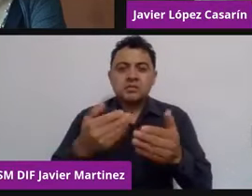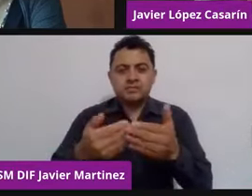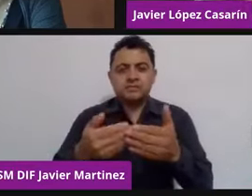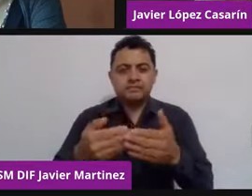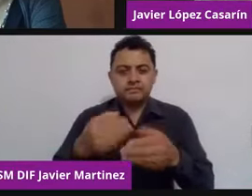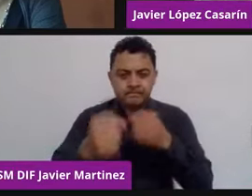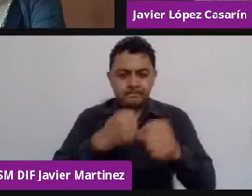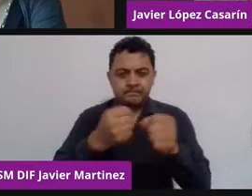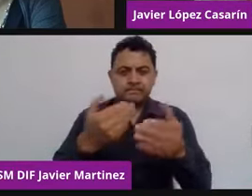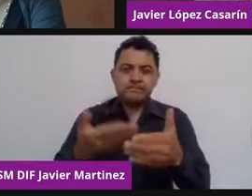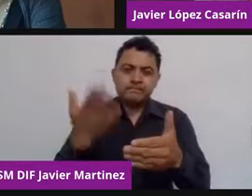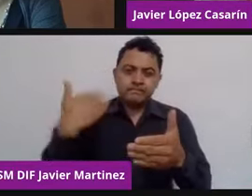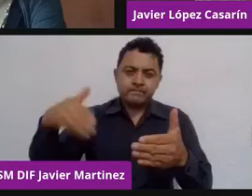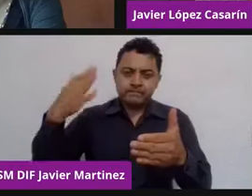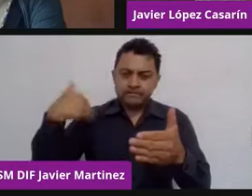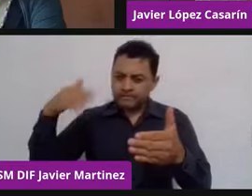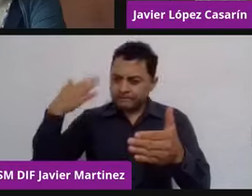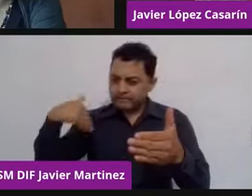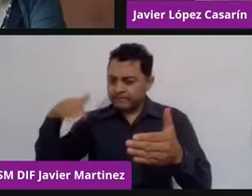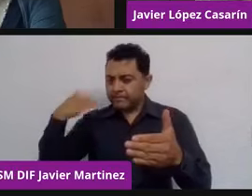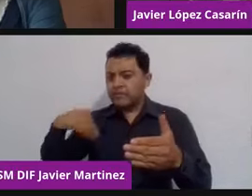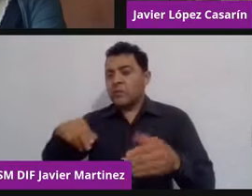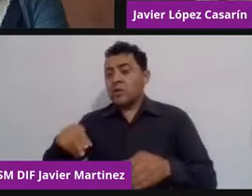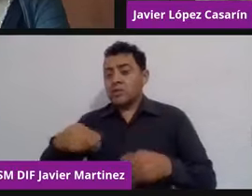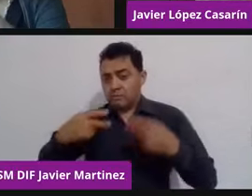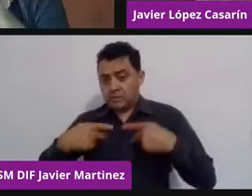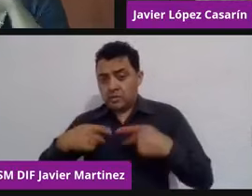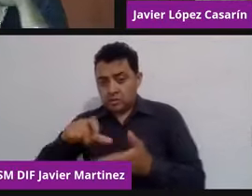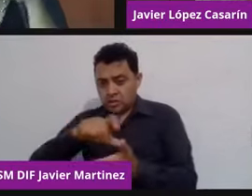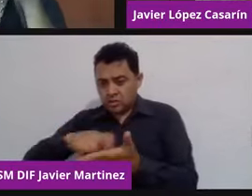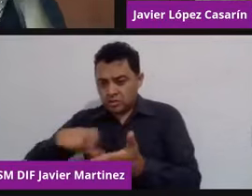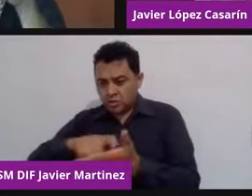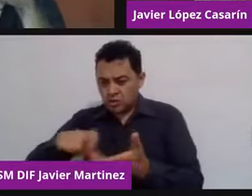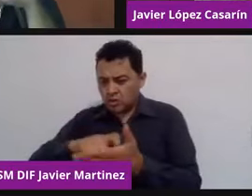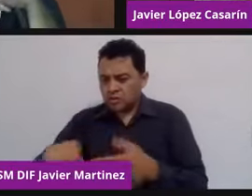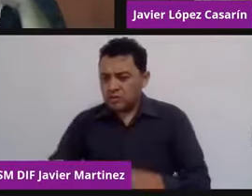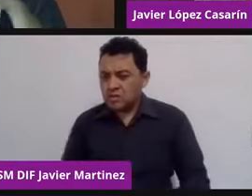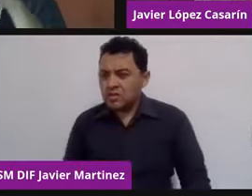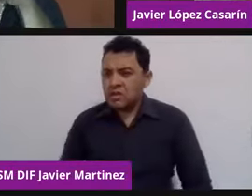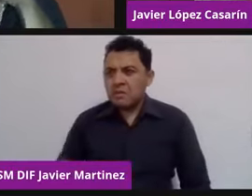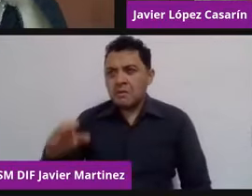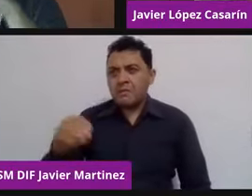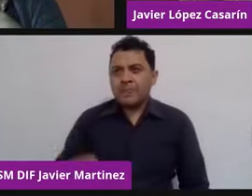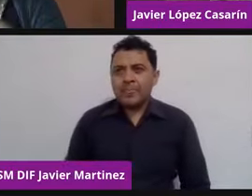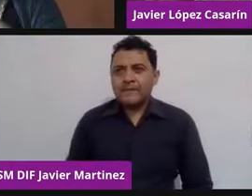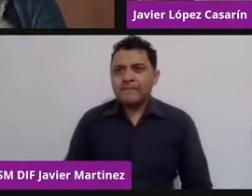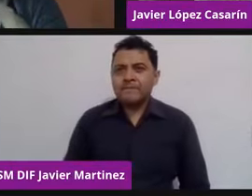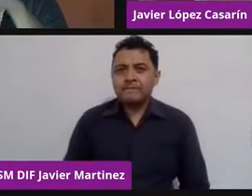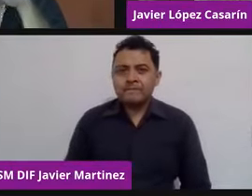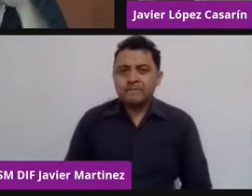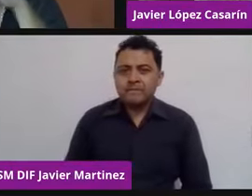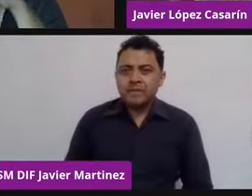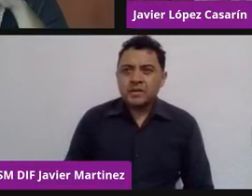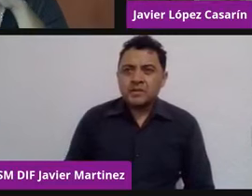consumidor poca voz tenía, poco voto tenía, y lo que tenía, si había alguna, sea